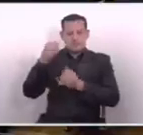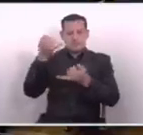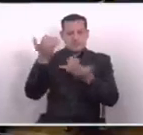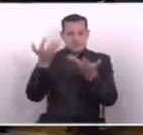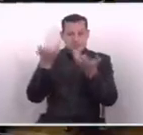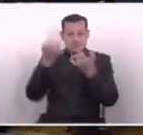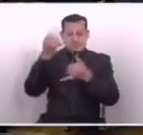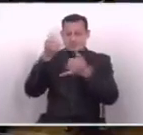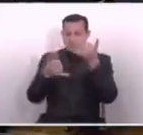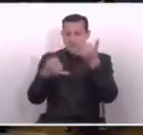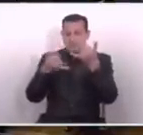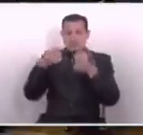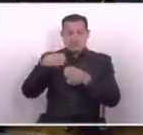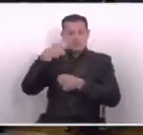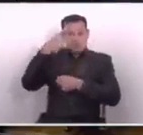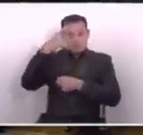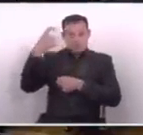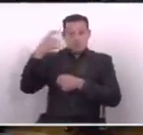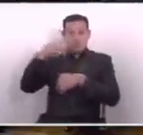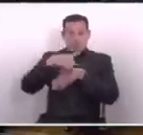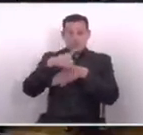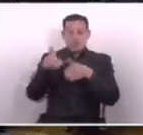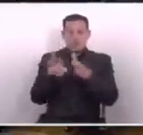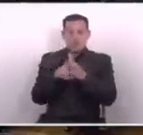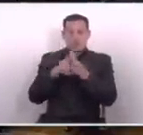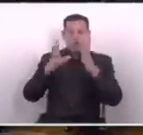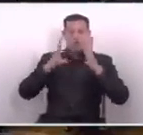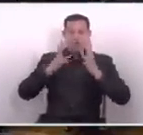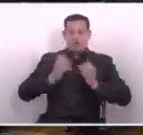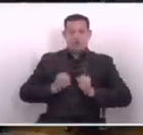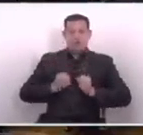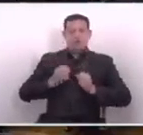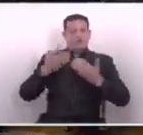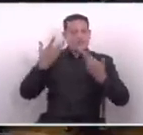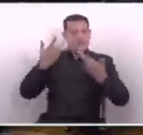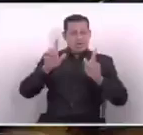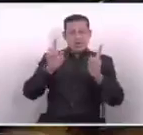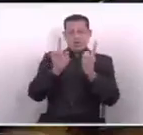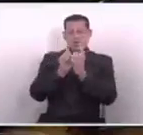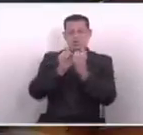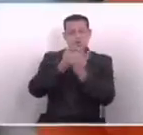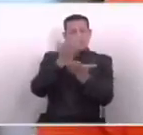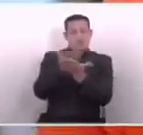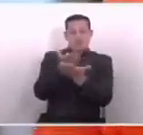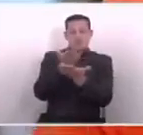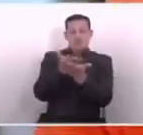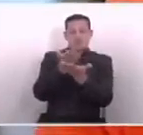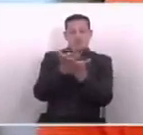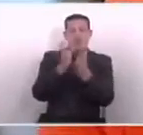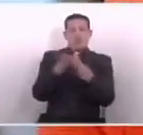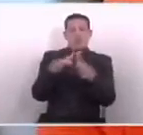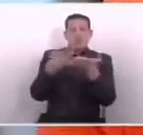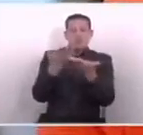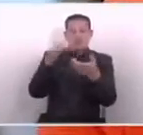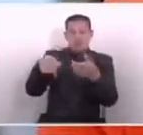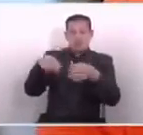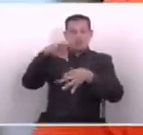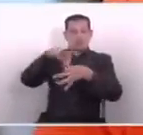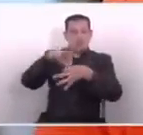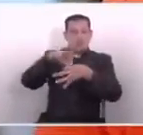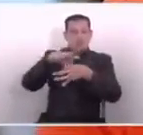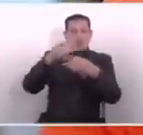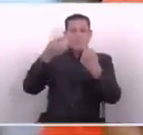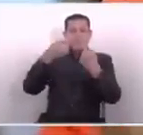finalizar, me imagino que los diputados del gobierno sí ya conocían la propuesta y por eso es que están votando.